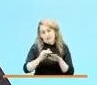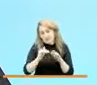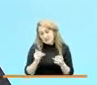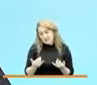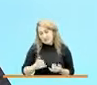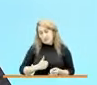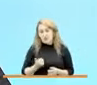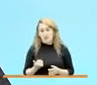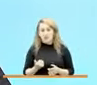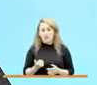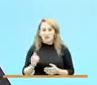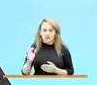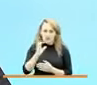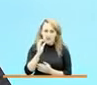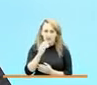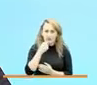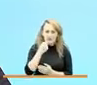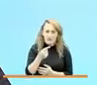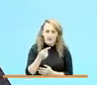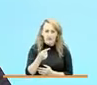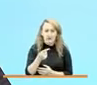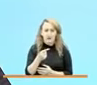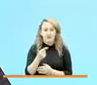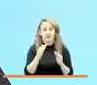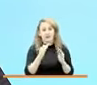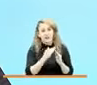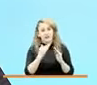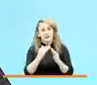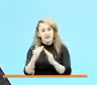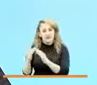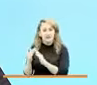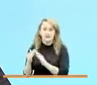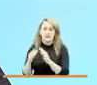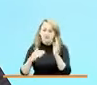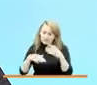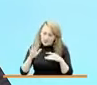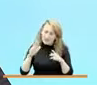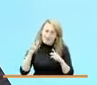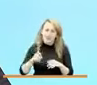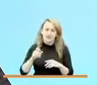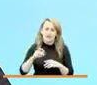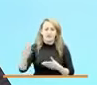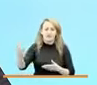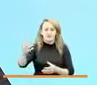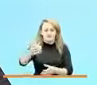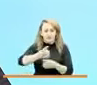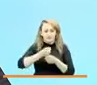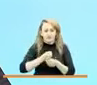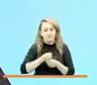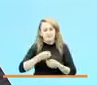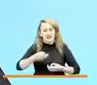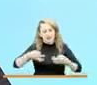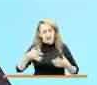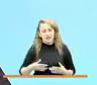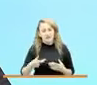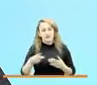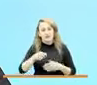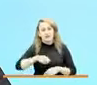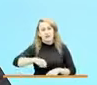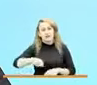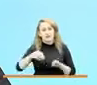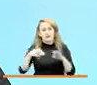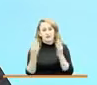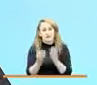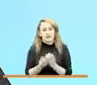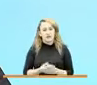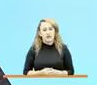para decirle a Colombia que más casas tienen y deben que abrir sus puertas para recibir y garantizar ese derecho a la familia,